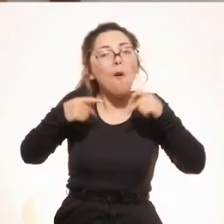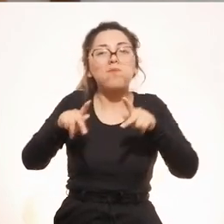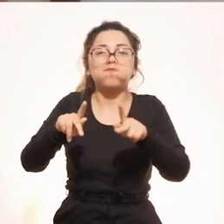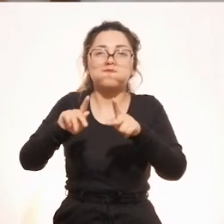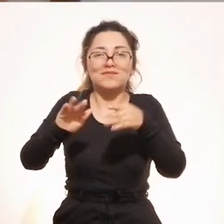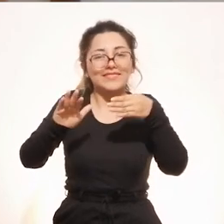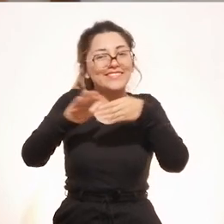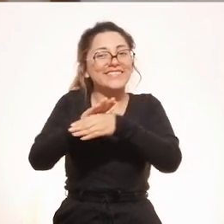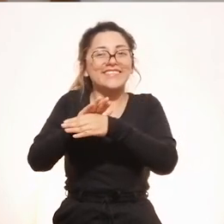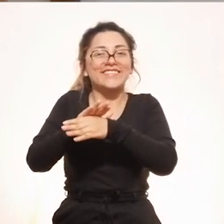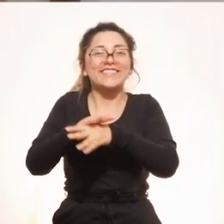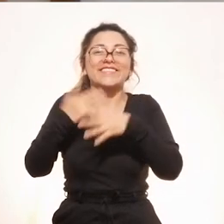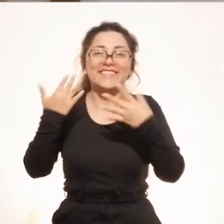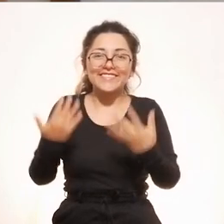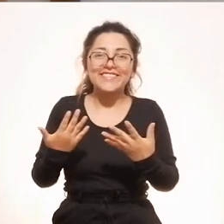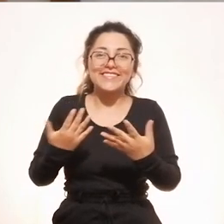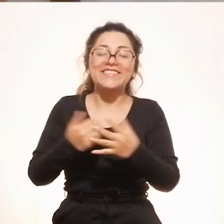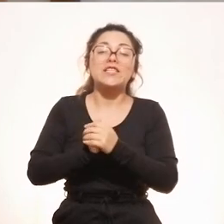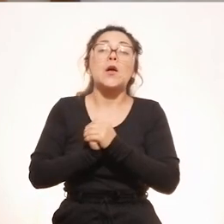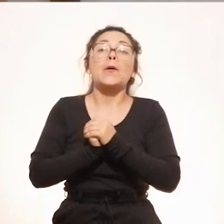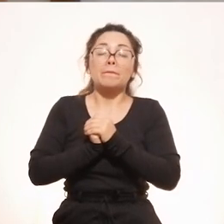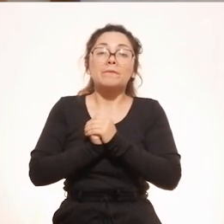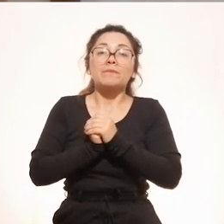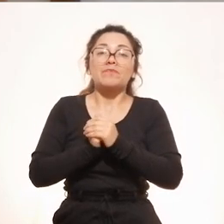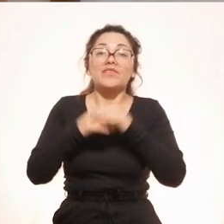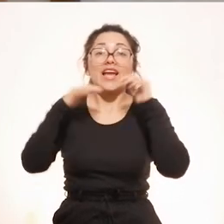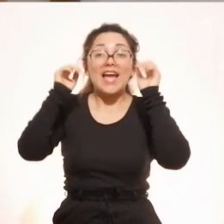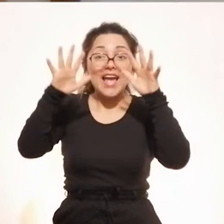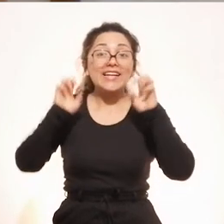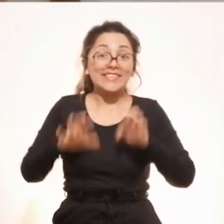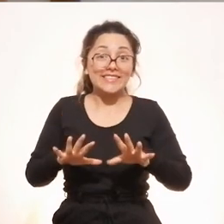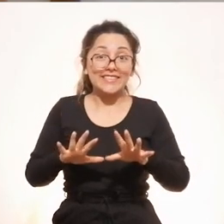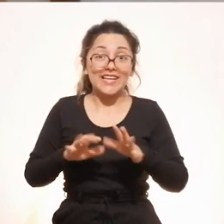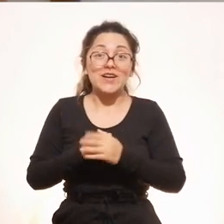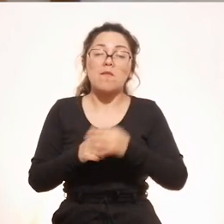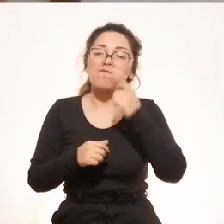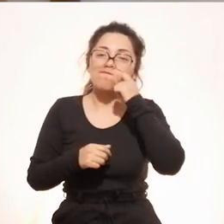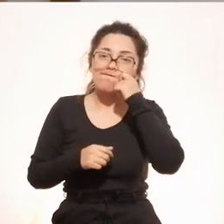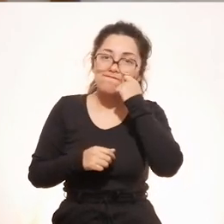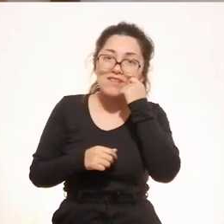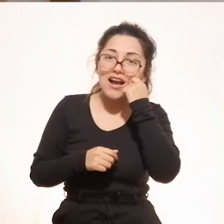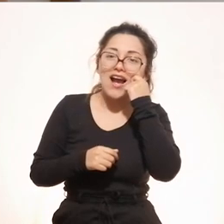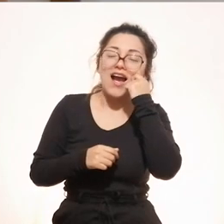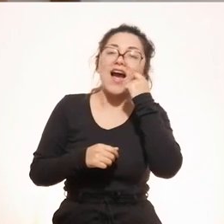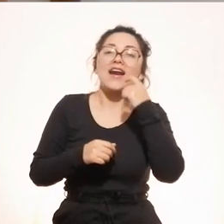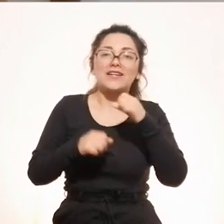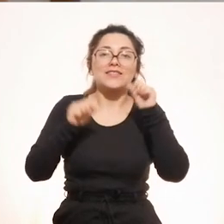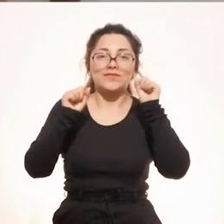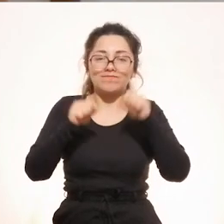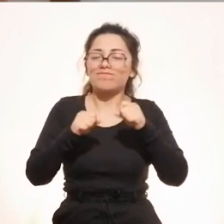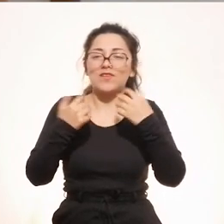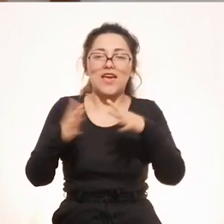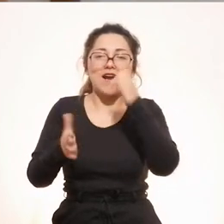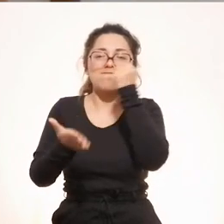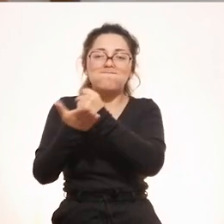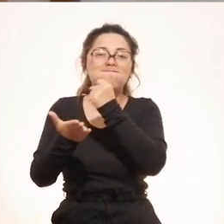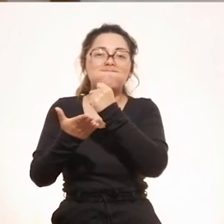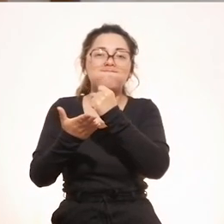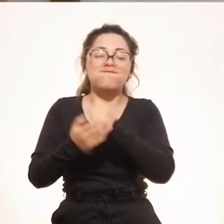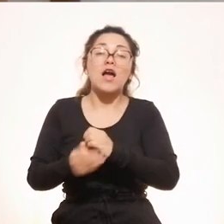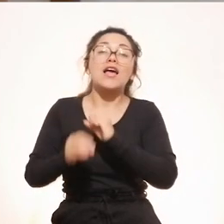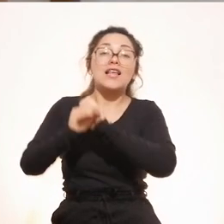de que puedan ingresar a la universidad y es por eso que hemos programado este examen